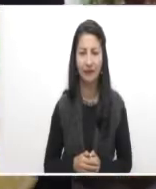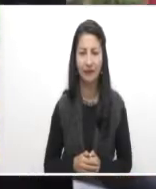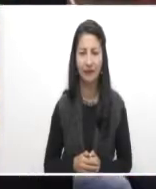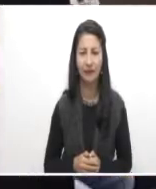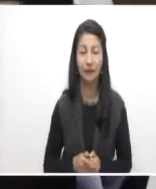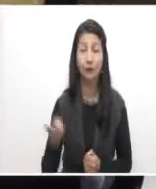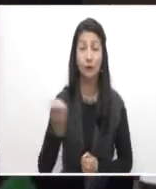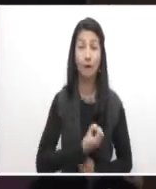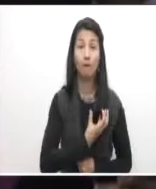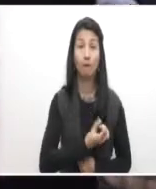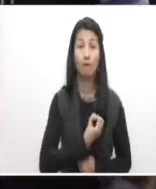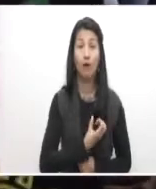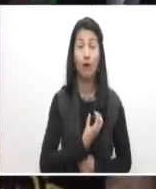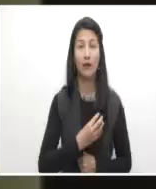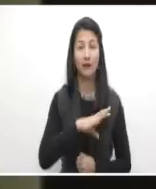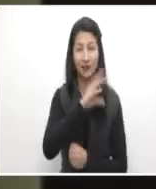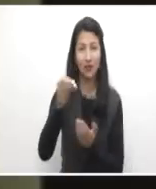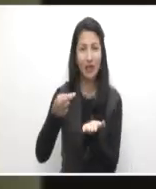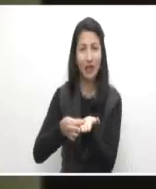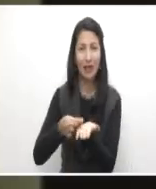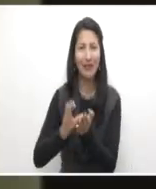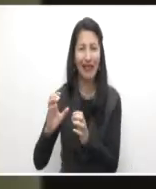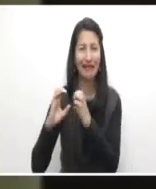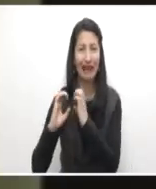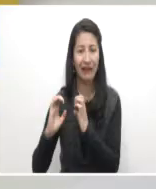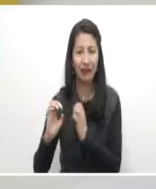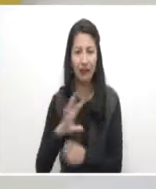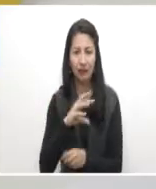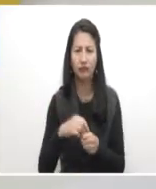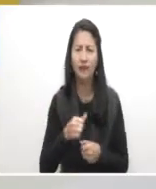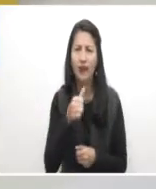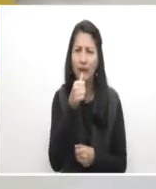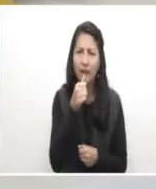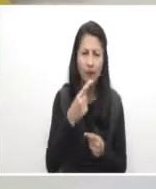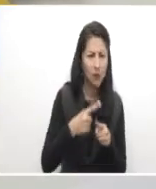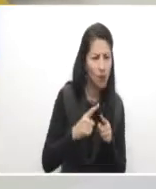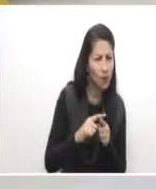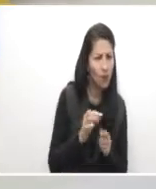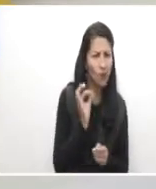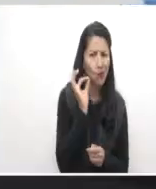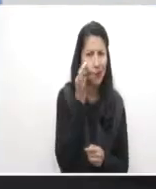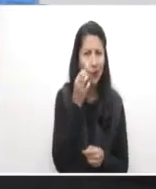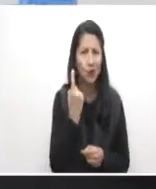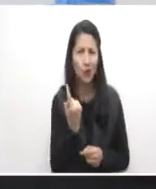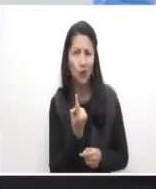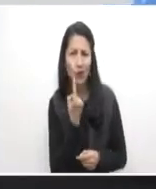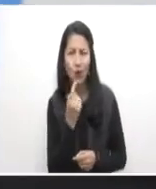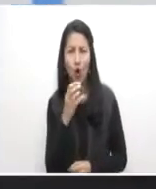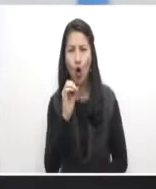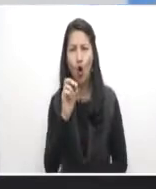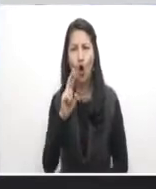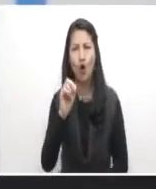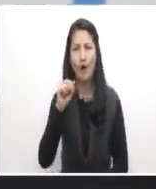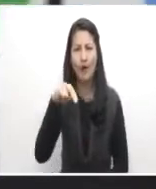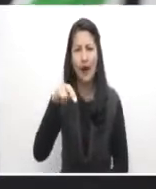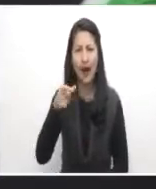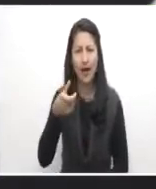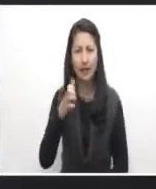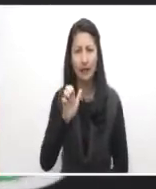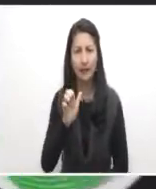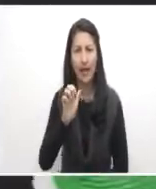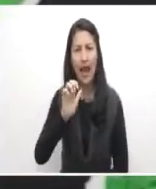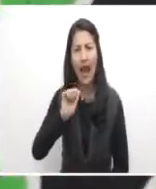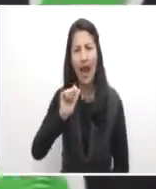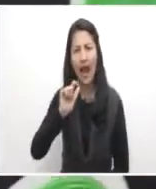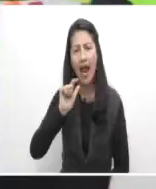En Florencia, la capital del departamento del Caquetá, las mejores bebidas y comidas saludables se encuentran en Orana Life, la empresa creada por